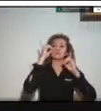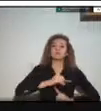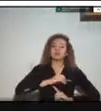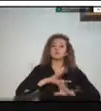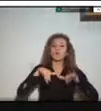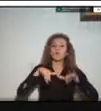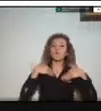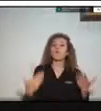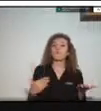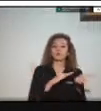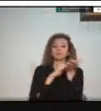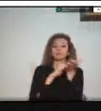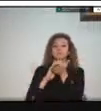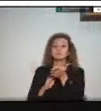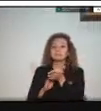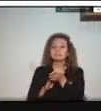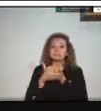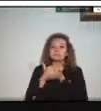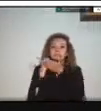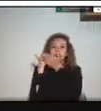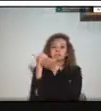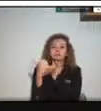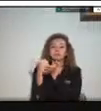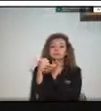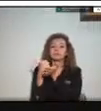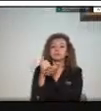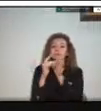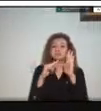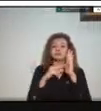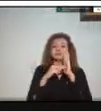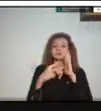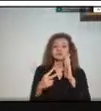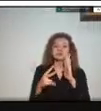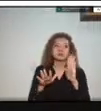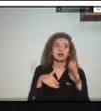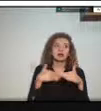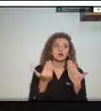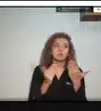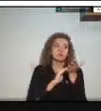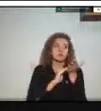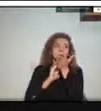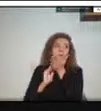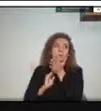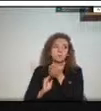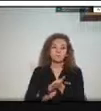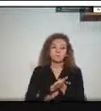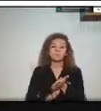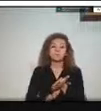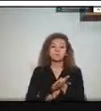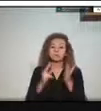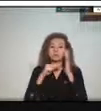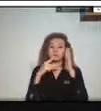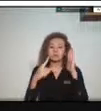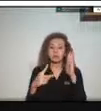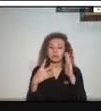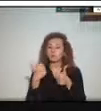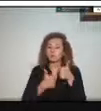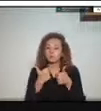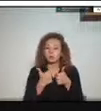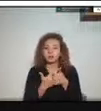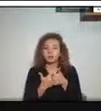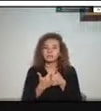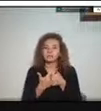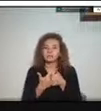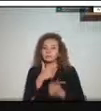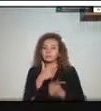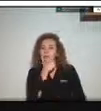ayudas técnicas? Por ejemplo los sobrevuelos bien sea helicoportadas